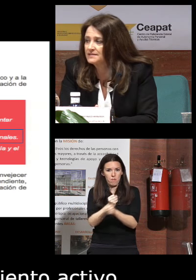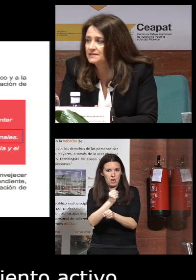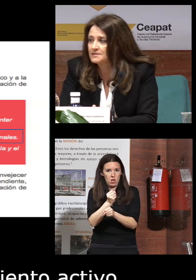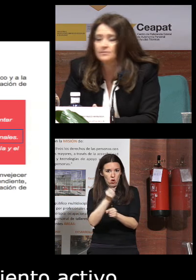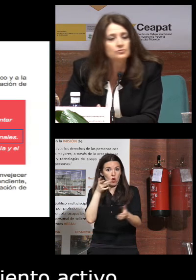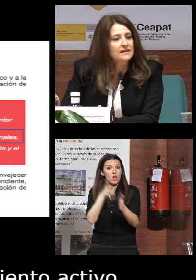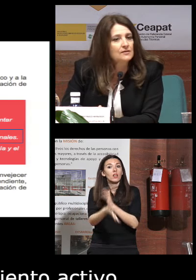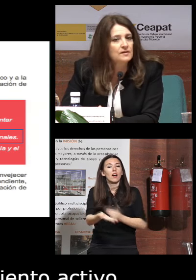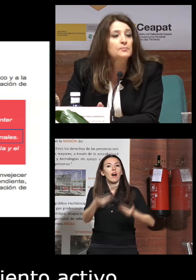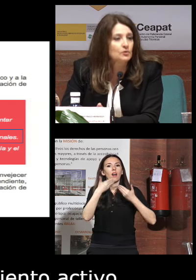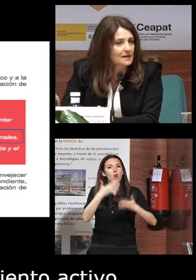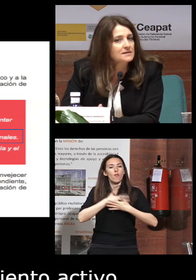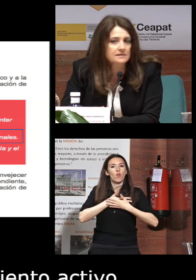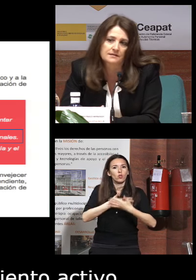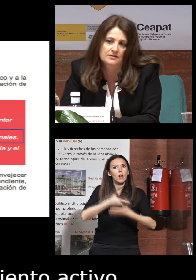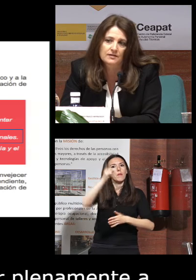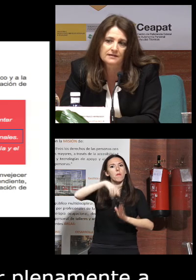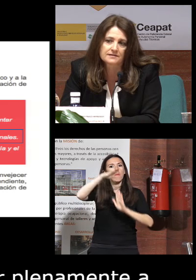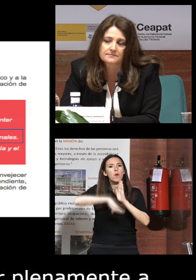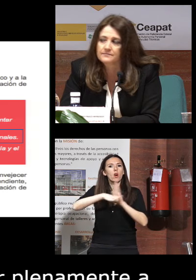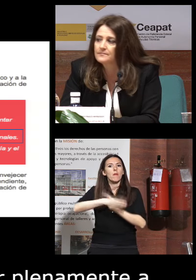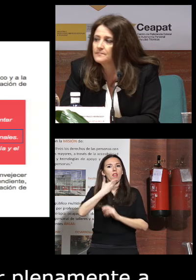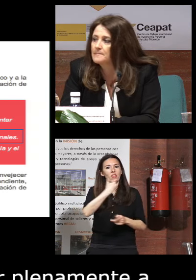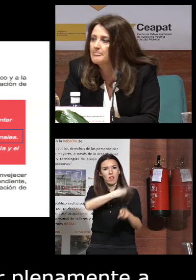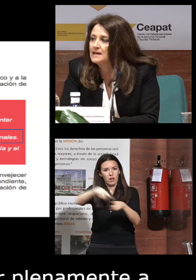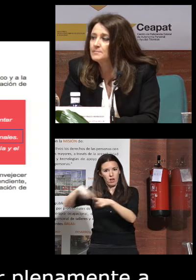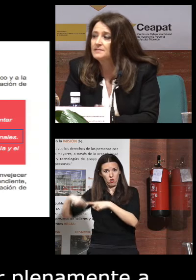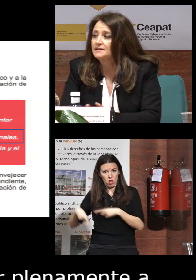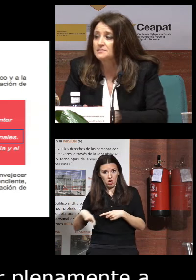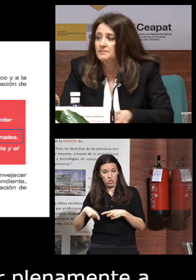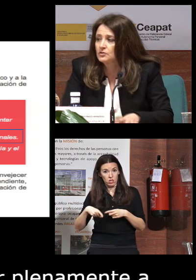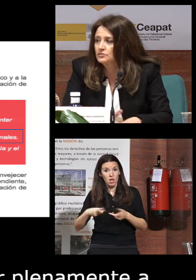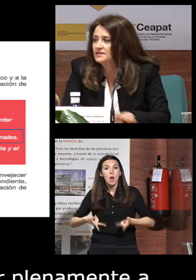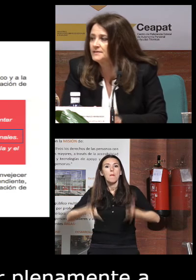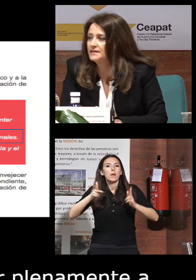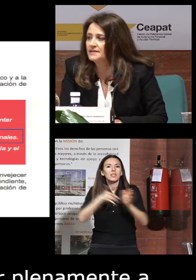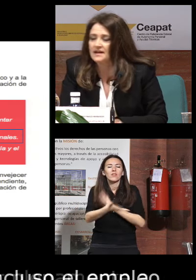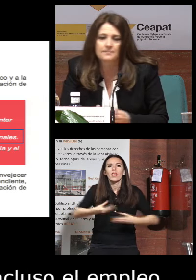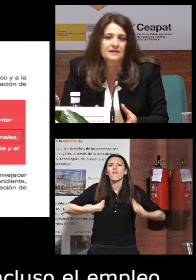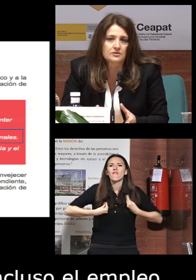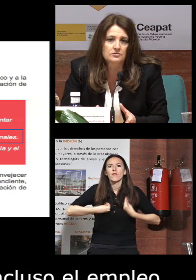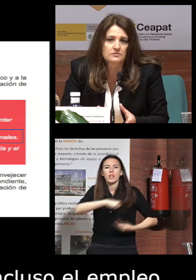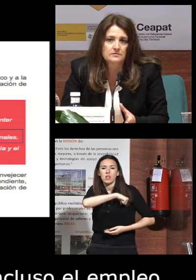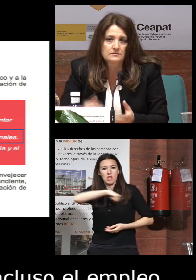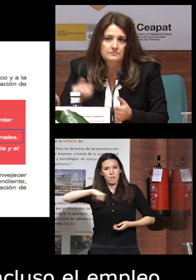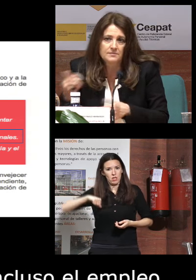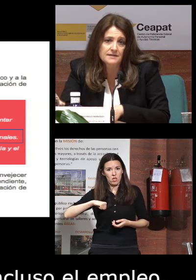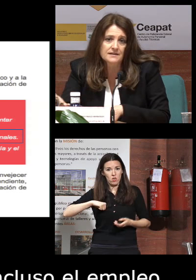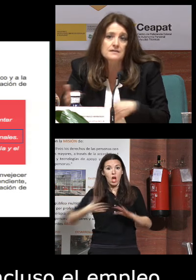activamente a través de voluntariado y de programas intergeneracionales permitirles vivir con independencia adaptando